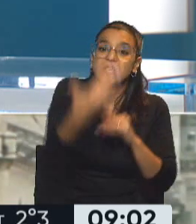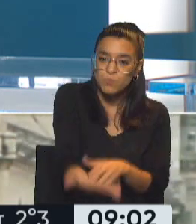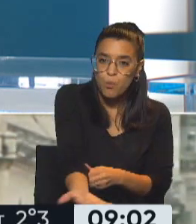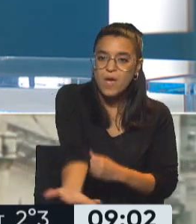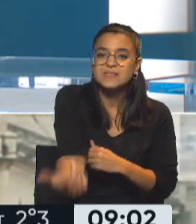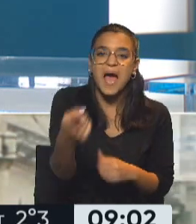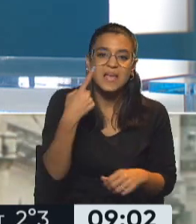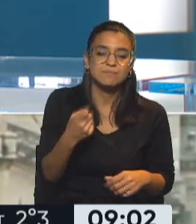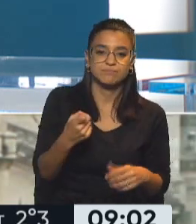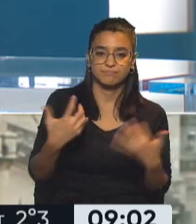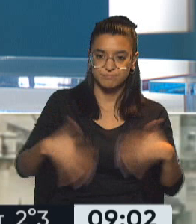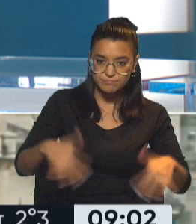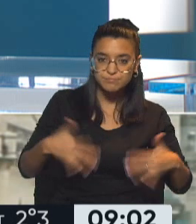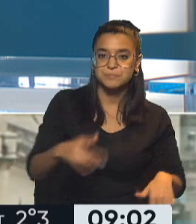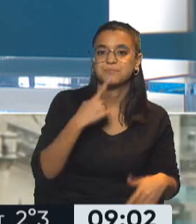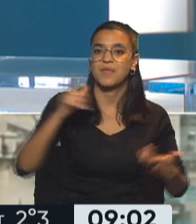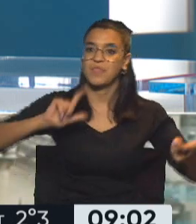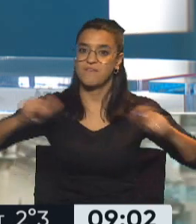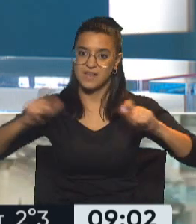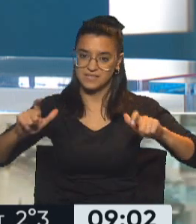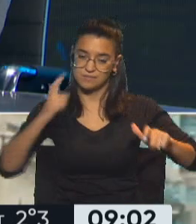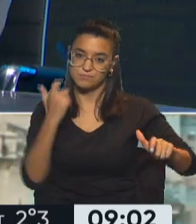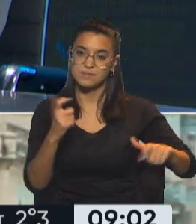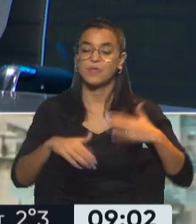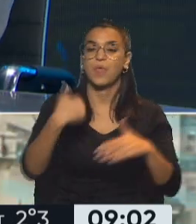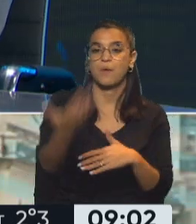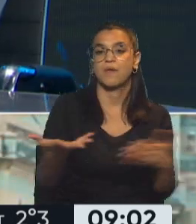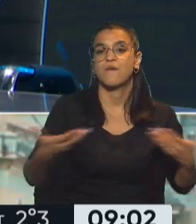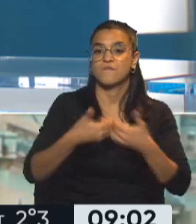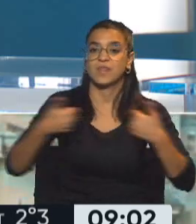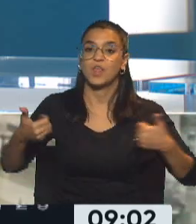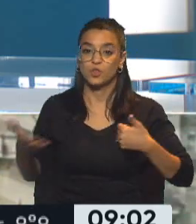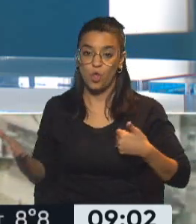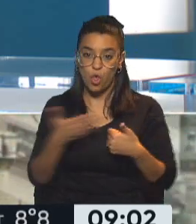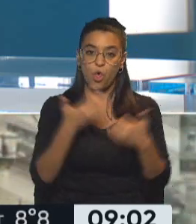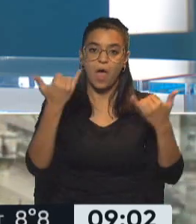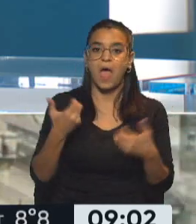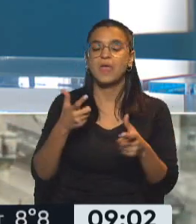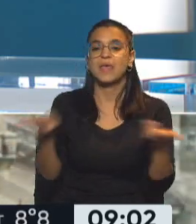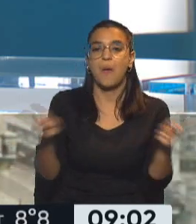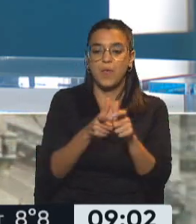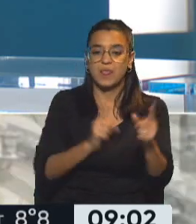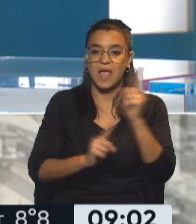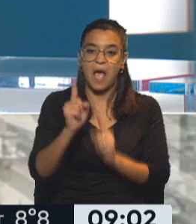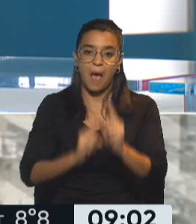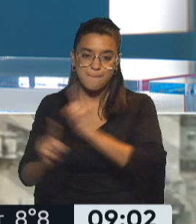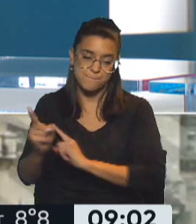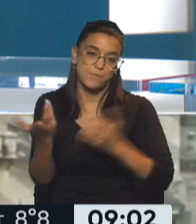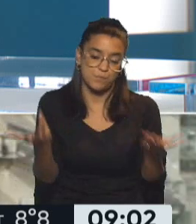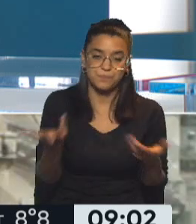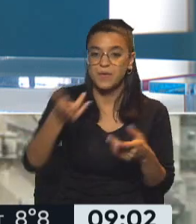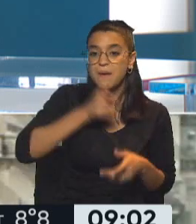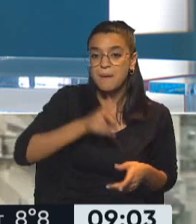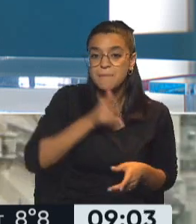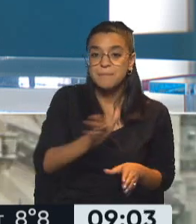empezó a notar esas diferencias, fue en el frente de todos, que se terminan generando cambios de gabinete y demás. Y parece que